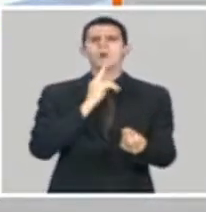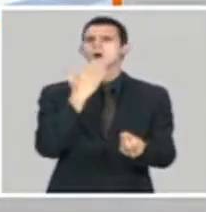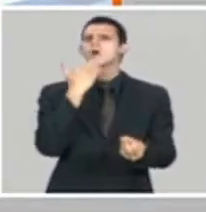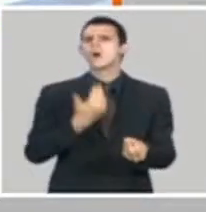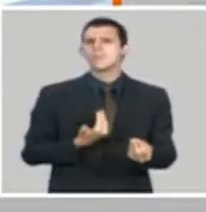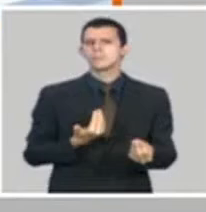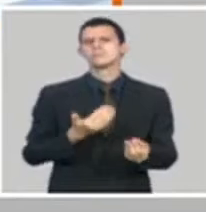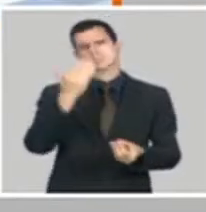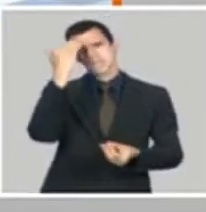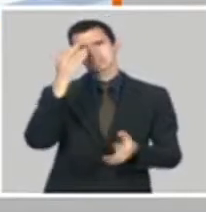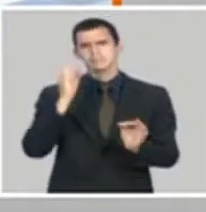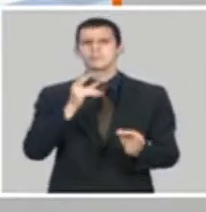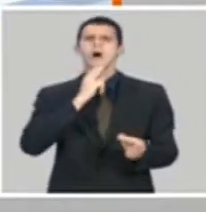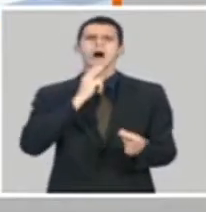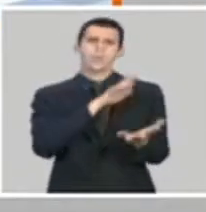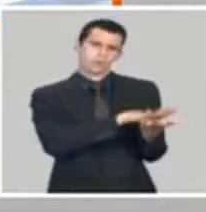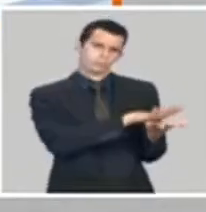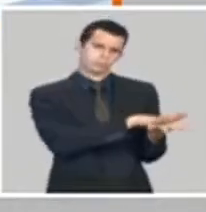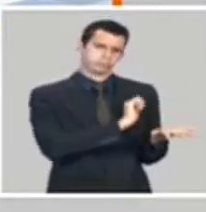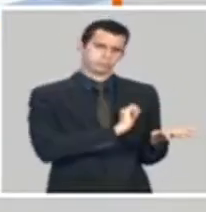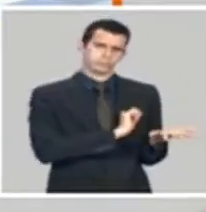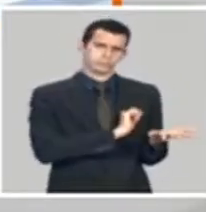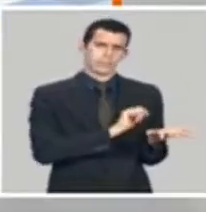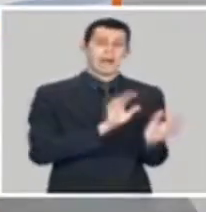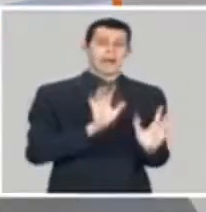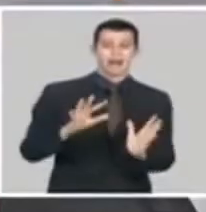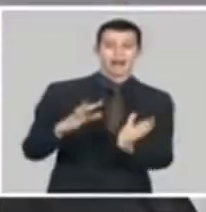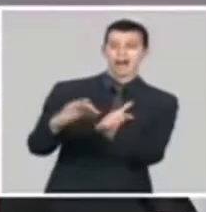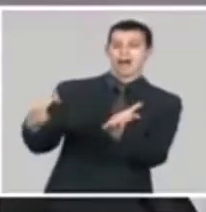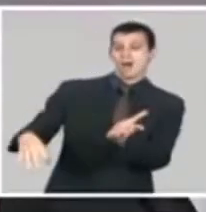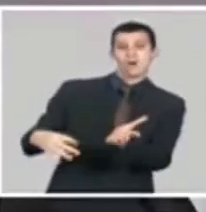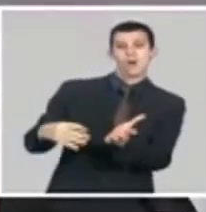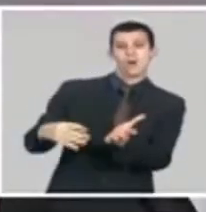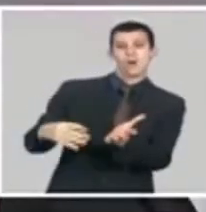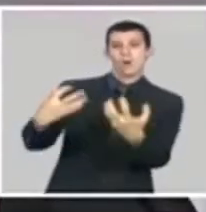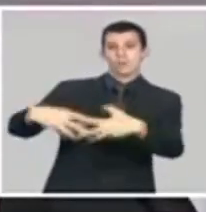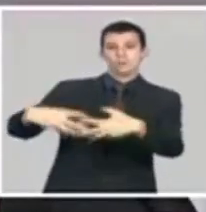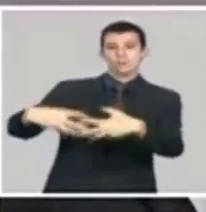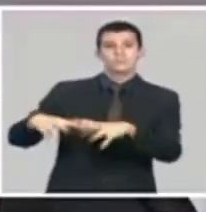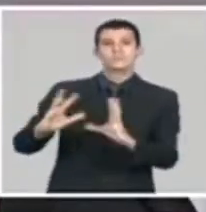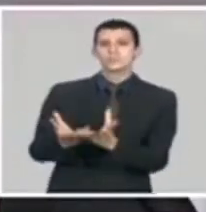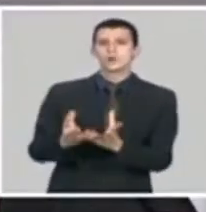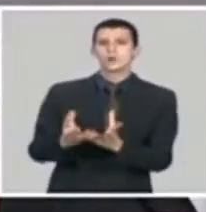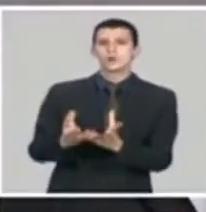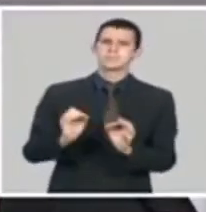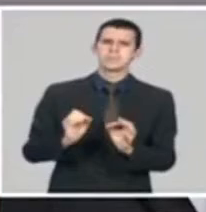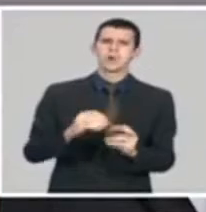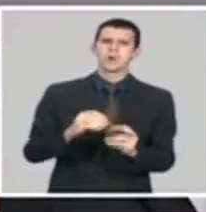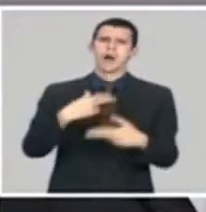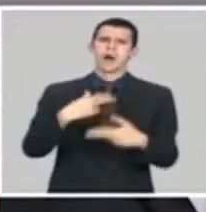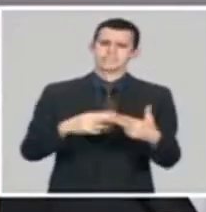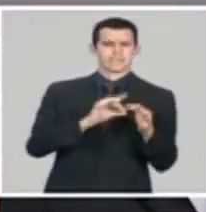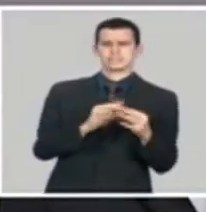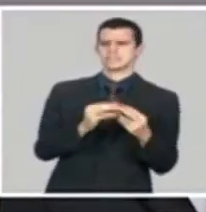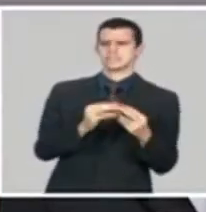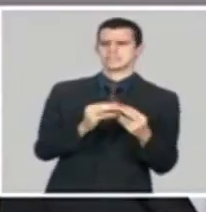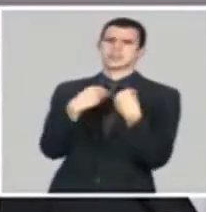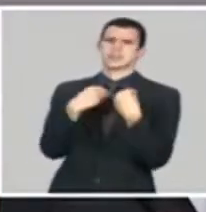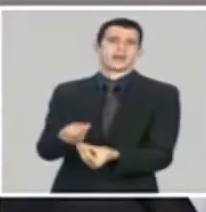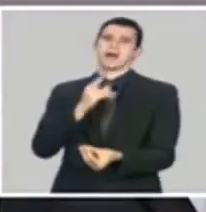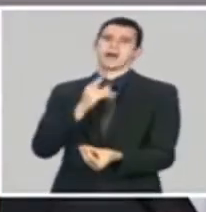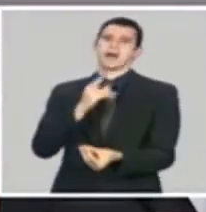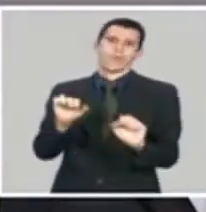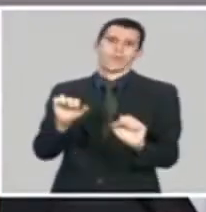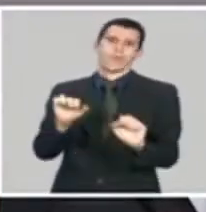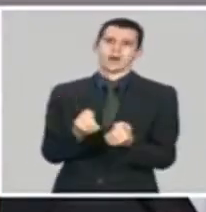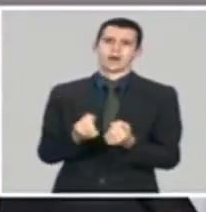Para el riego del arroz, están al 57% y también se garantiza el balance de agua para asegurar la campaña del arroz. Y para